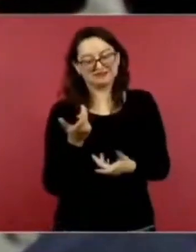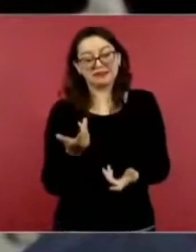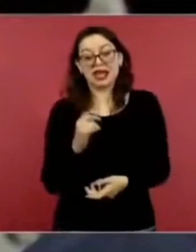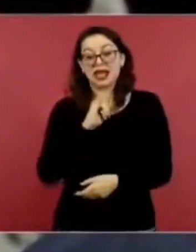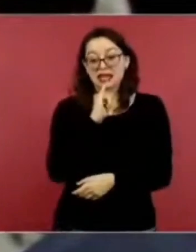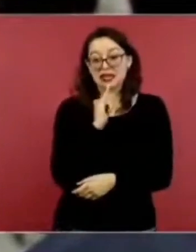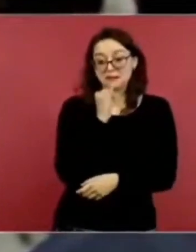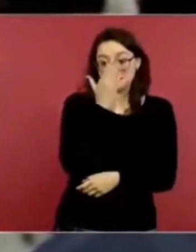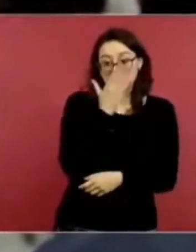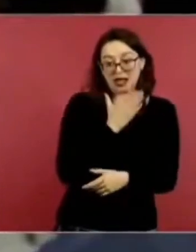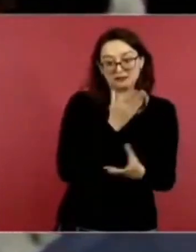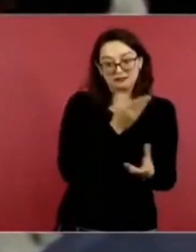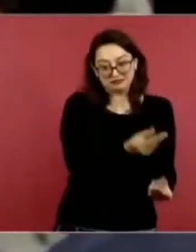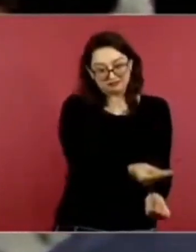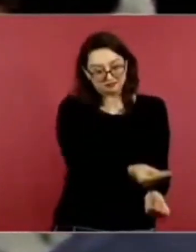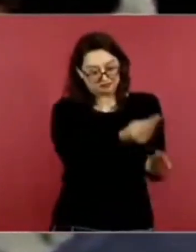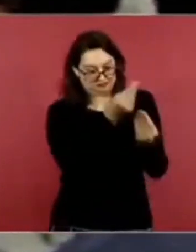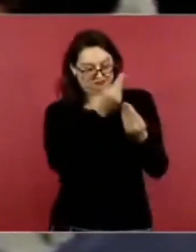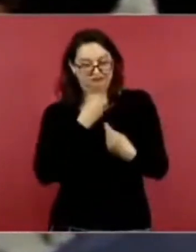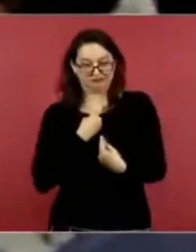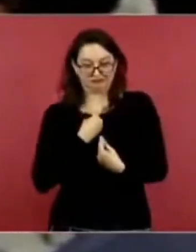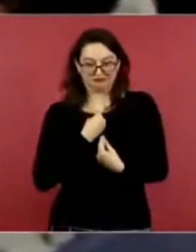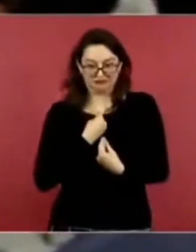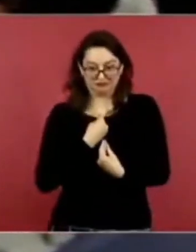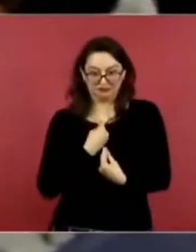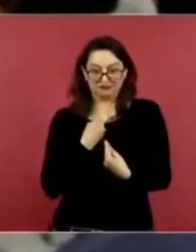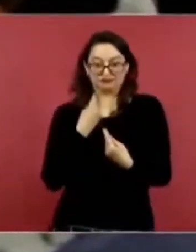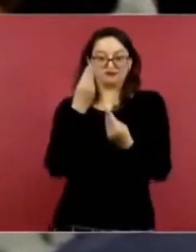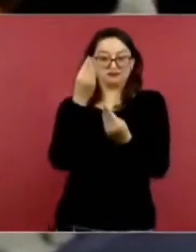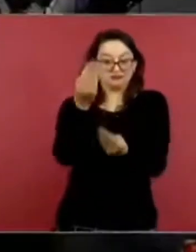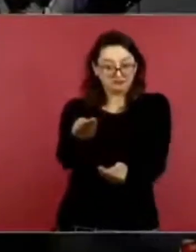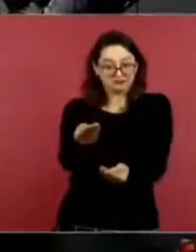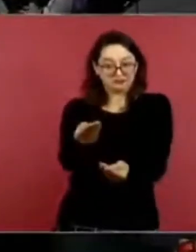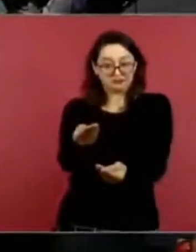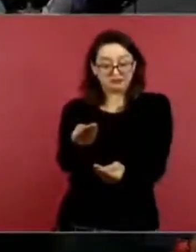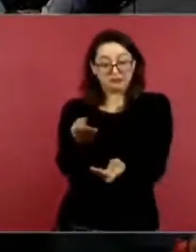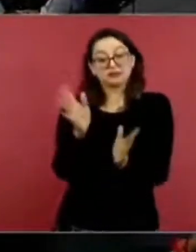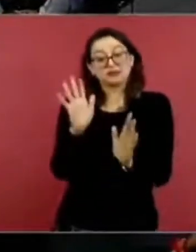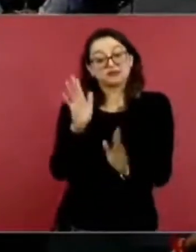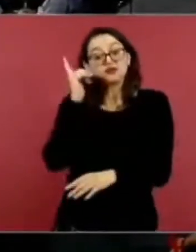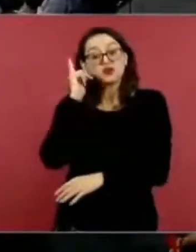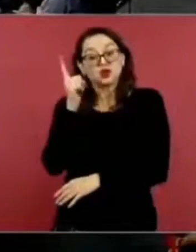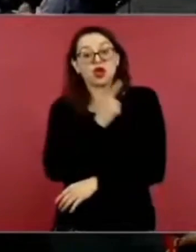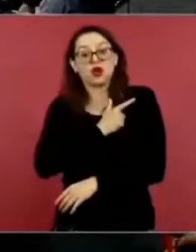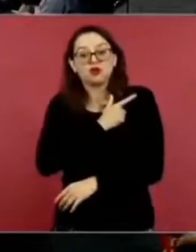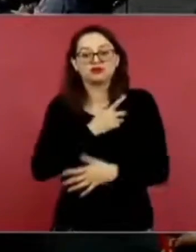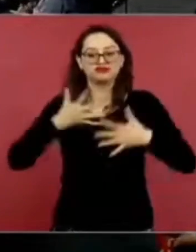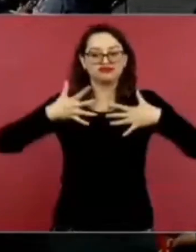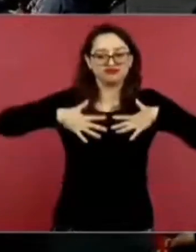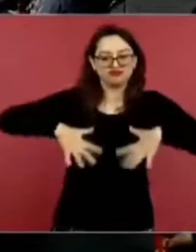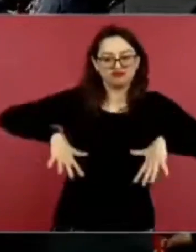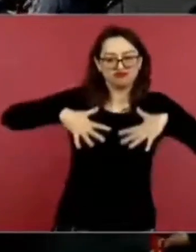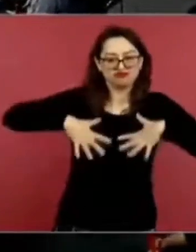Televisión pues me encargó la misión de dárselo, de que ojalá le guste, es un jersey que